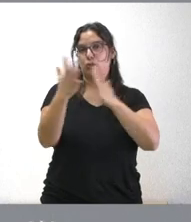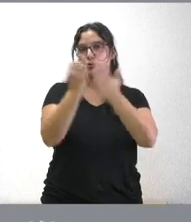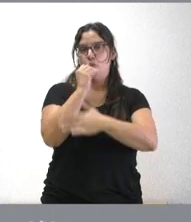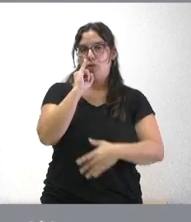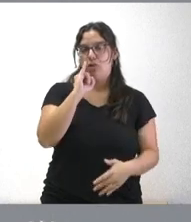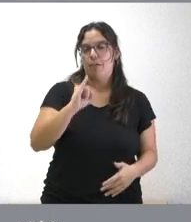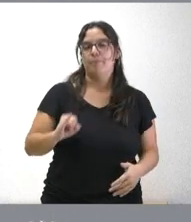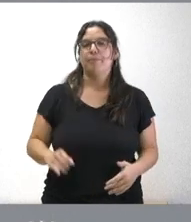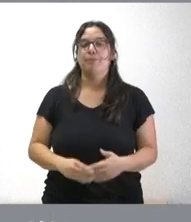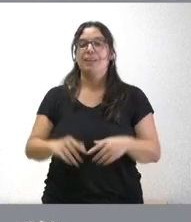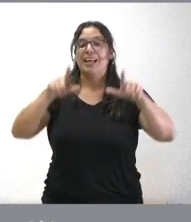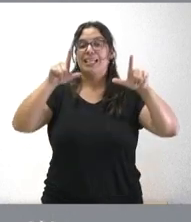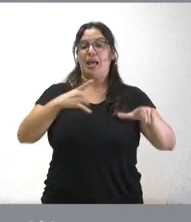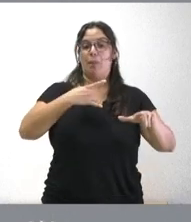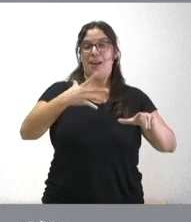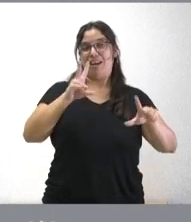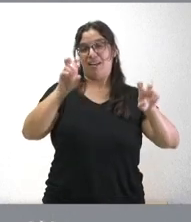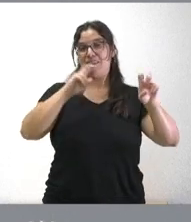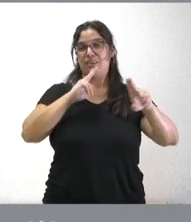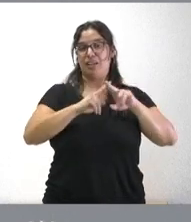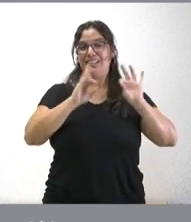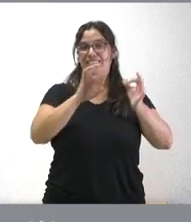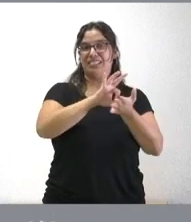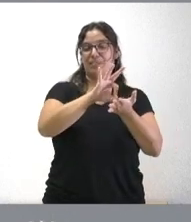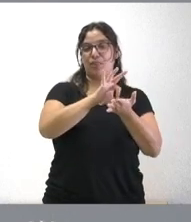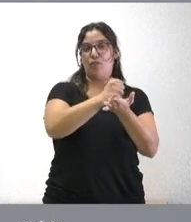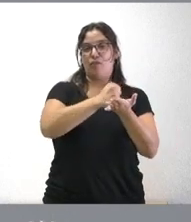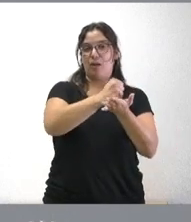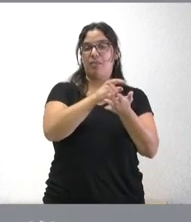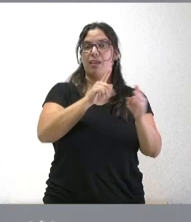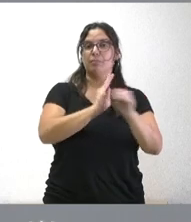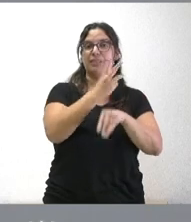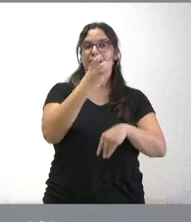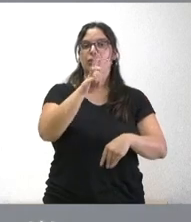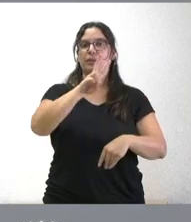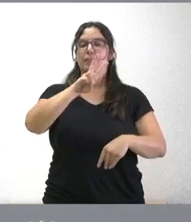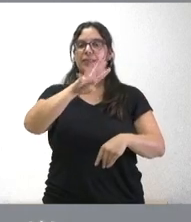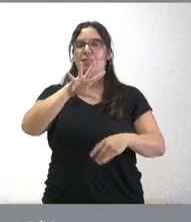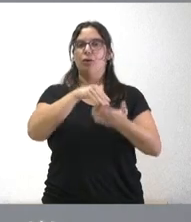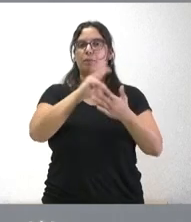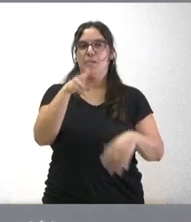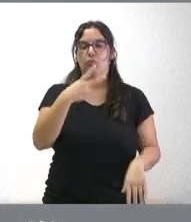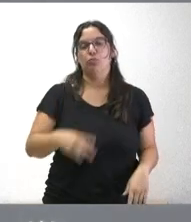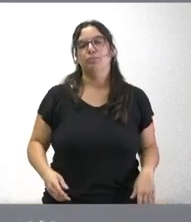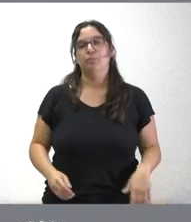respecta a la sala blanca del servicio de farmacia del hospital del Bierzo la inversión es de 325.000 euros.